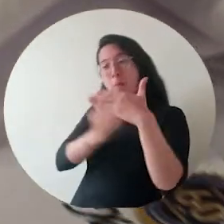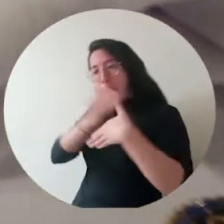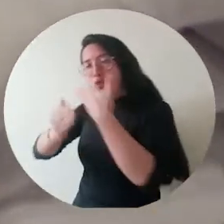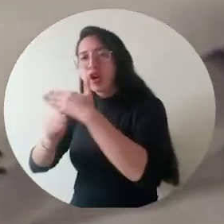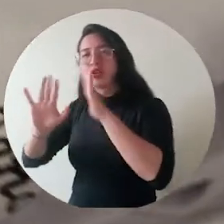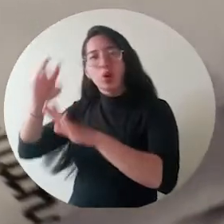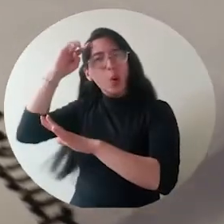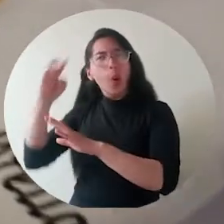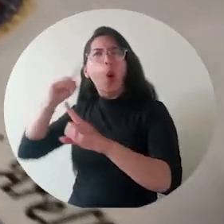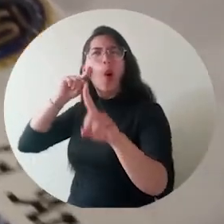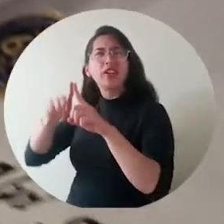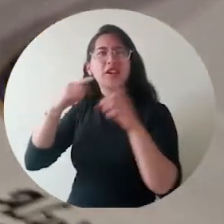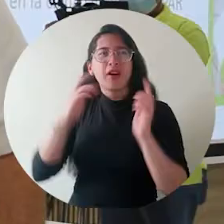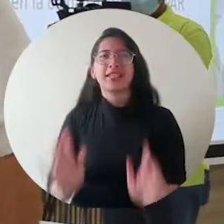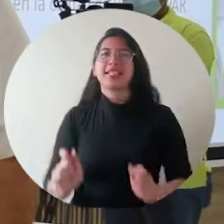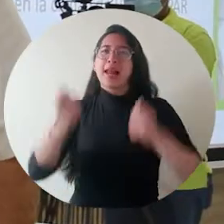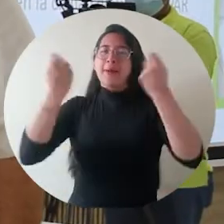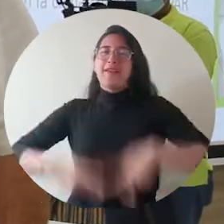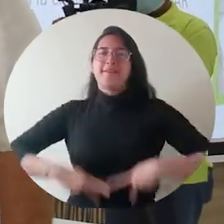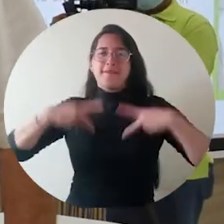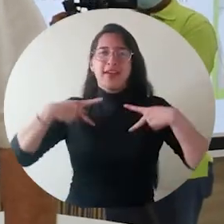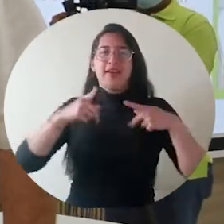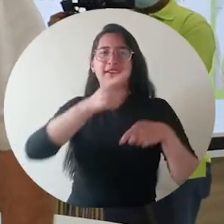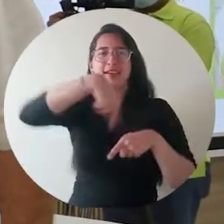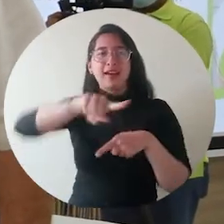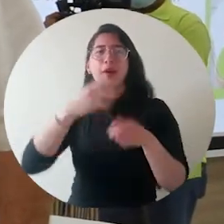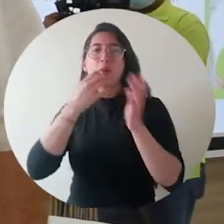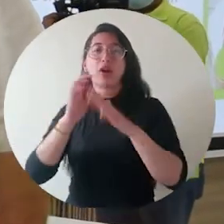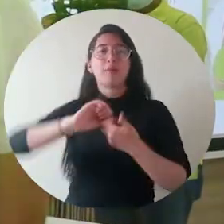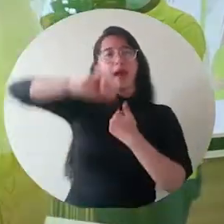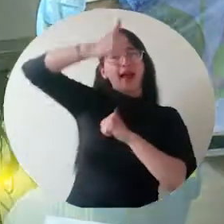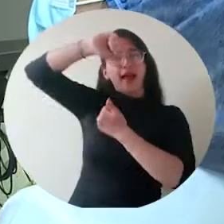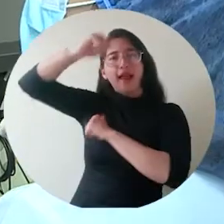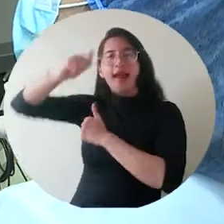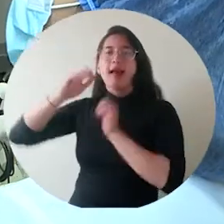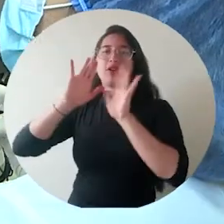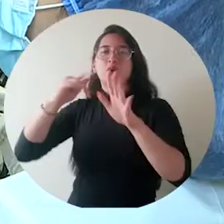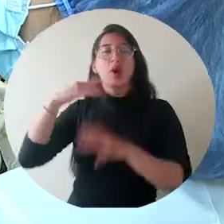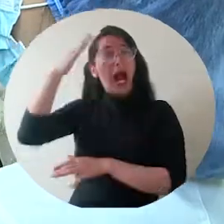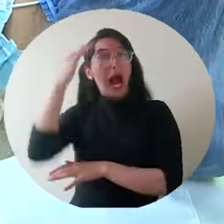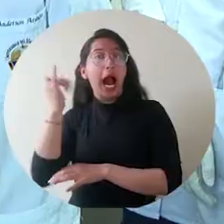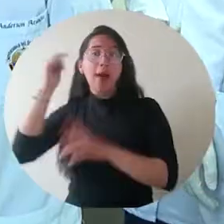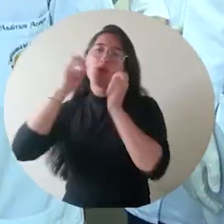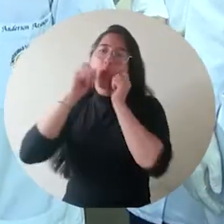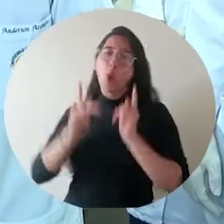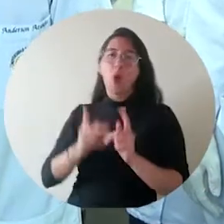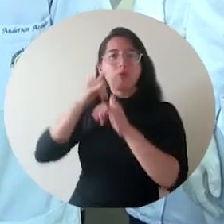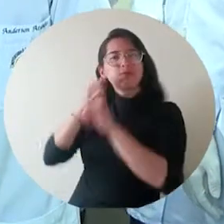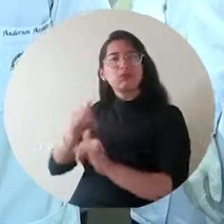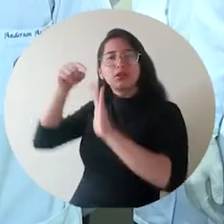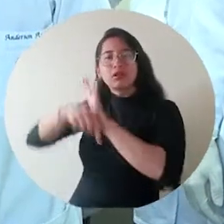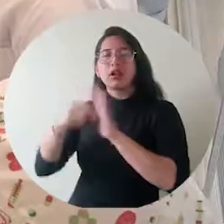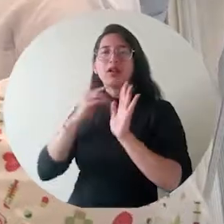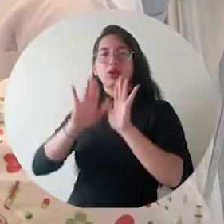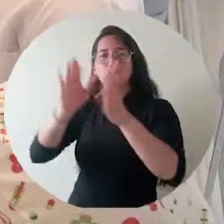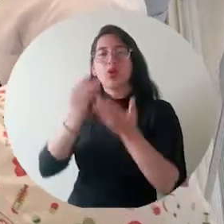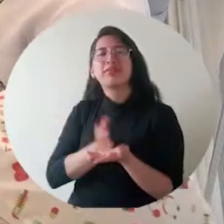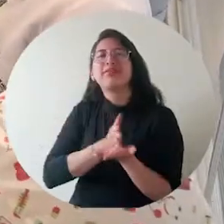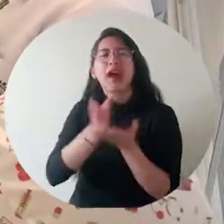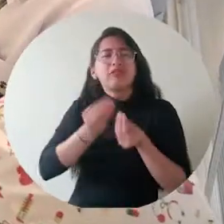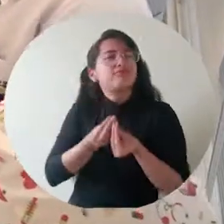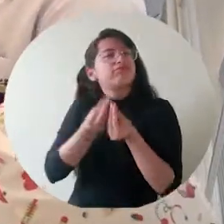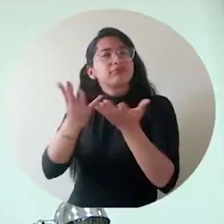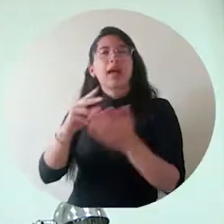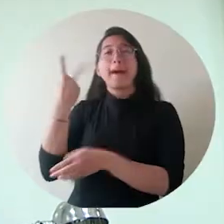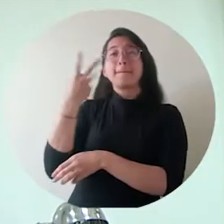profesión y se proponen salvaguardar la vida de otros seres humanos con muestra de la cualificación académica, humana y científica que ha